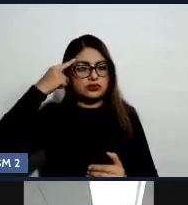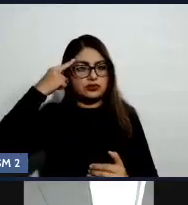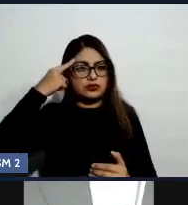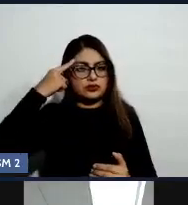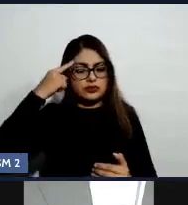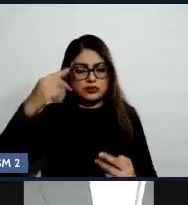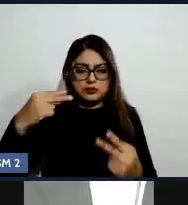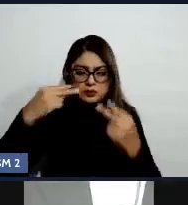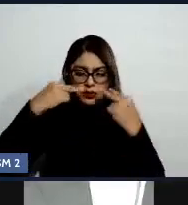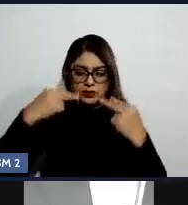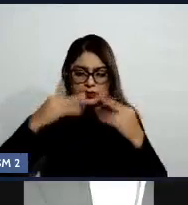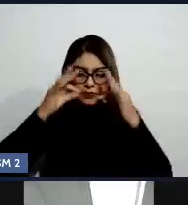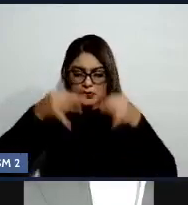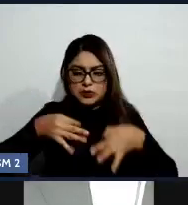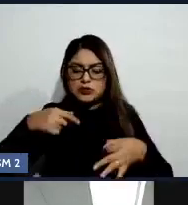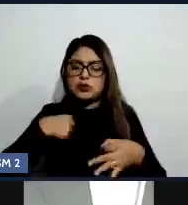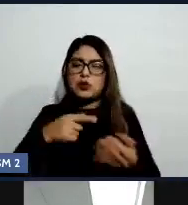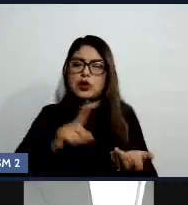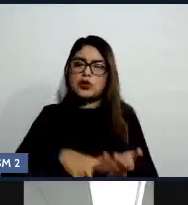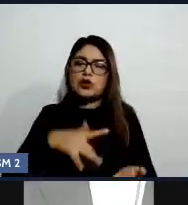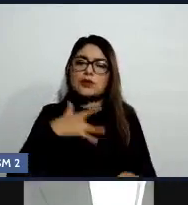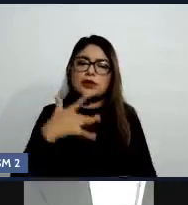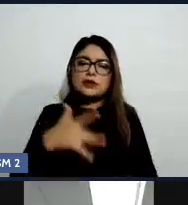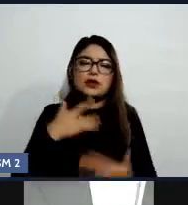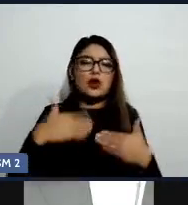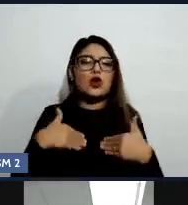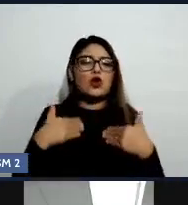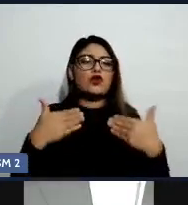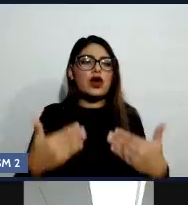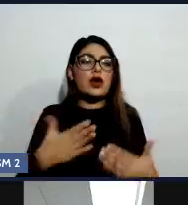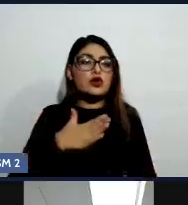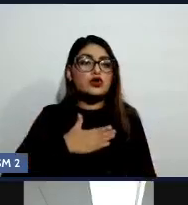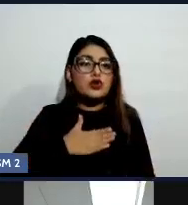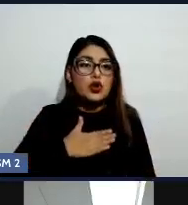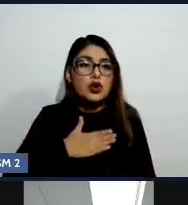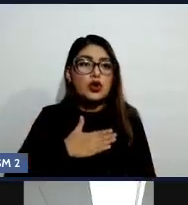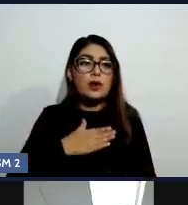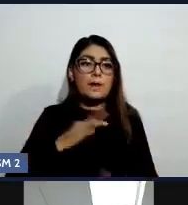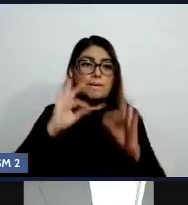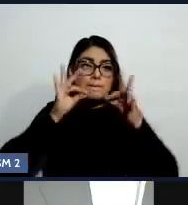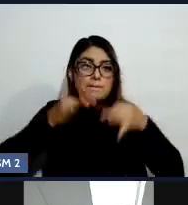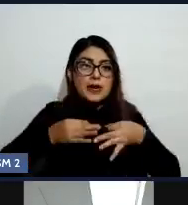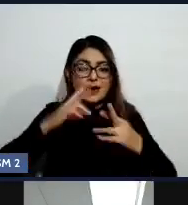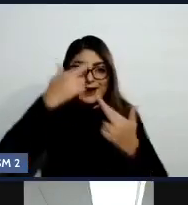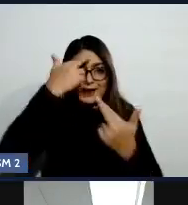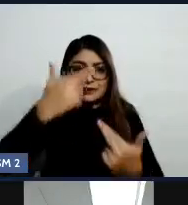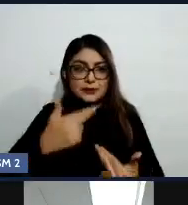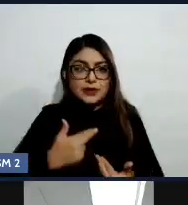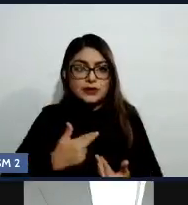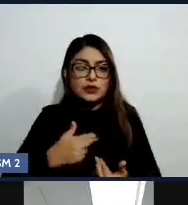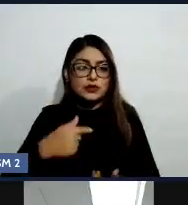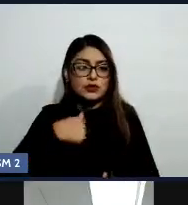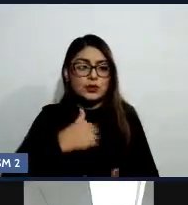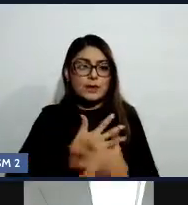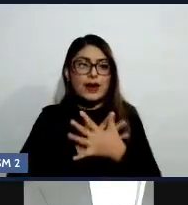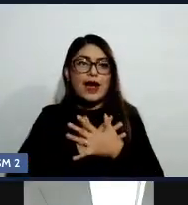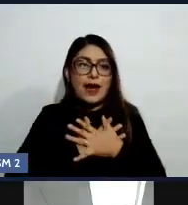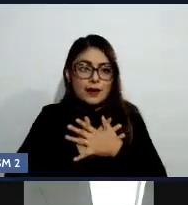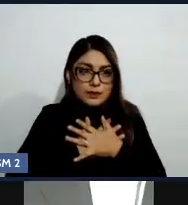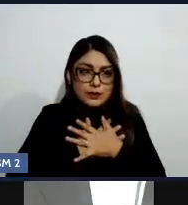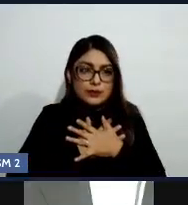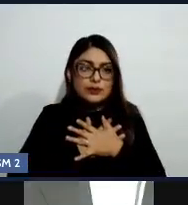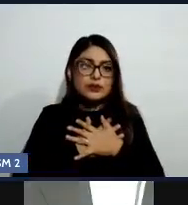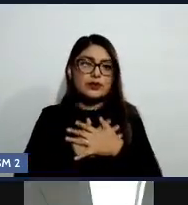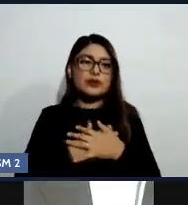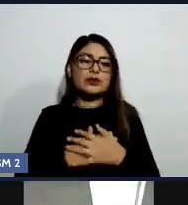confianza, si yo me respeto, si yo me amo. En realidad, amarse no es verse al espejo y